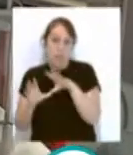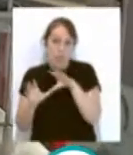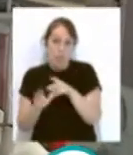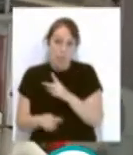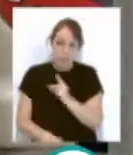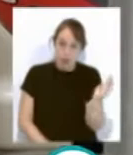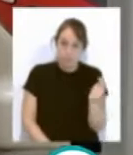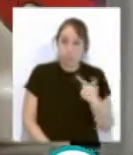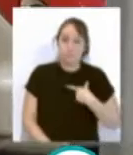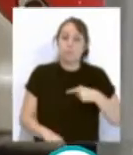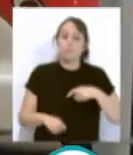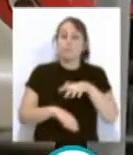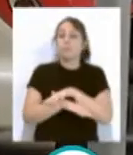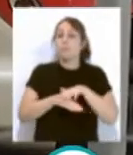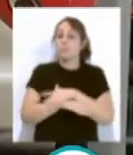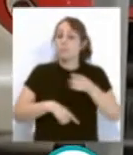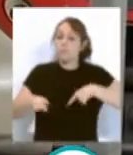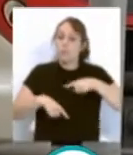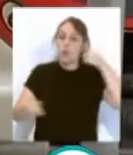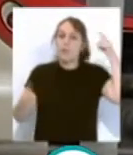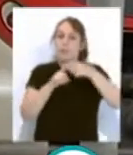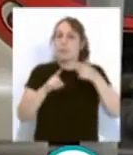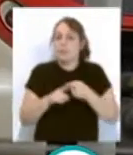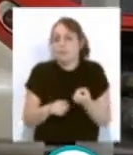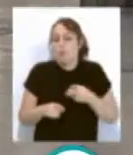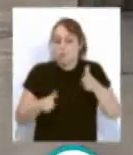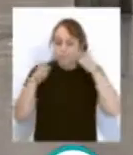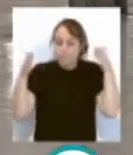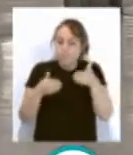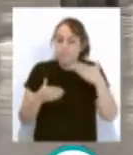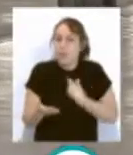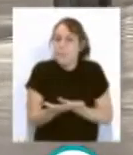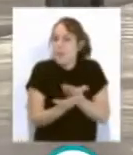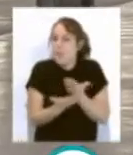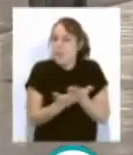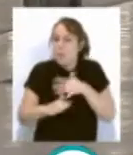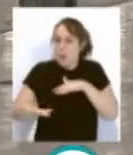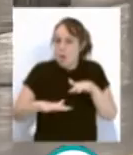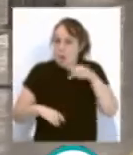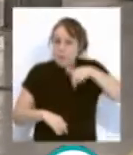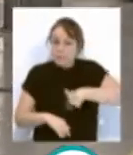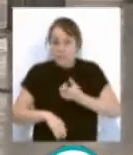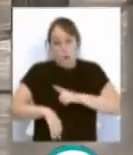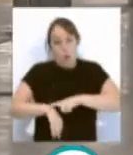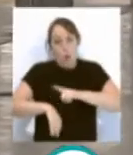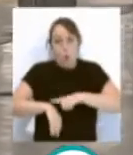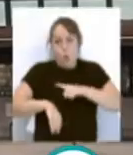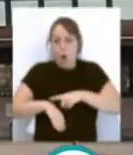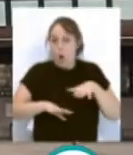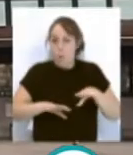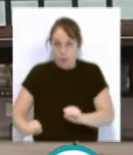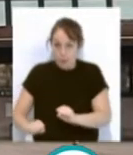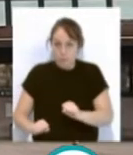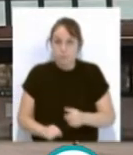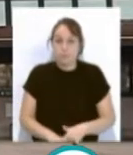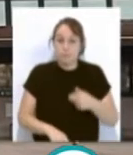informado el Ministerio de Transportes, el objetivo es atender la demanda de movilidad que se está registrando durante estas horas de mediodía. El